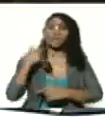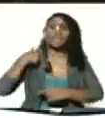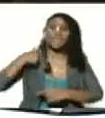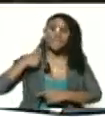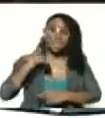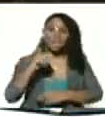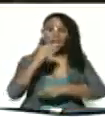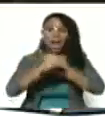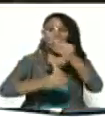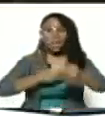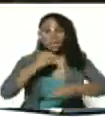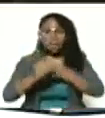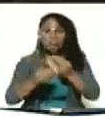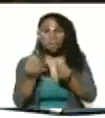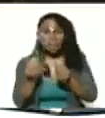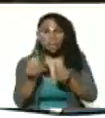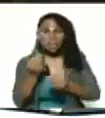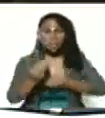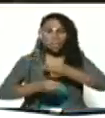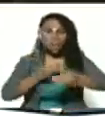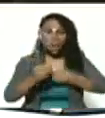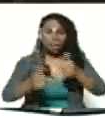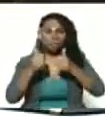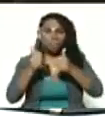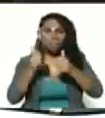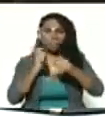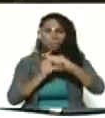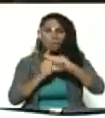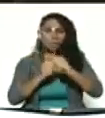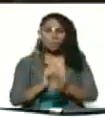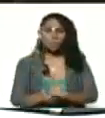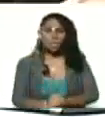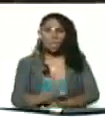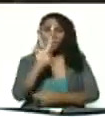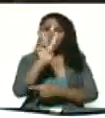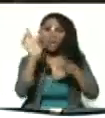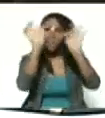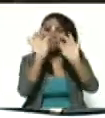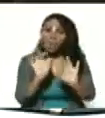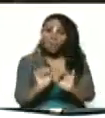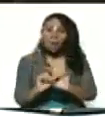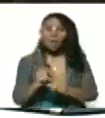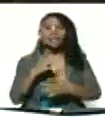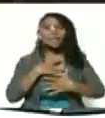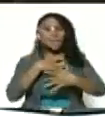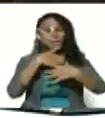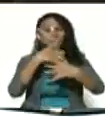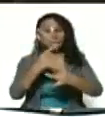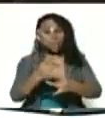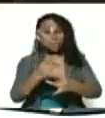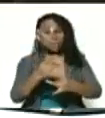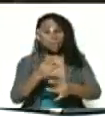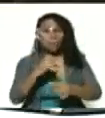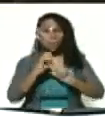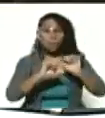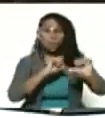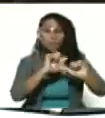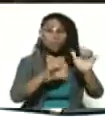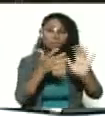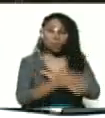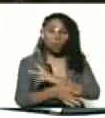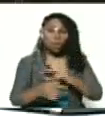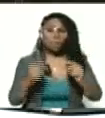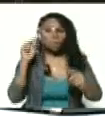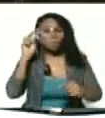para que sean. Y que son dos procesos interesantísimos. Que observamos,